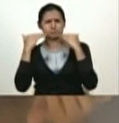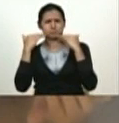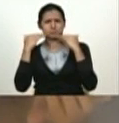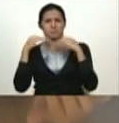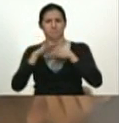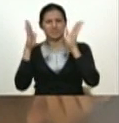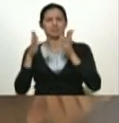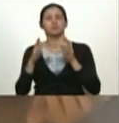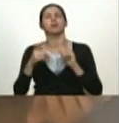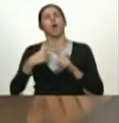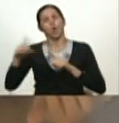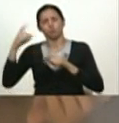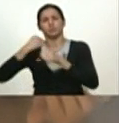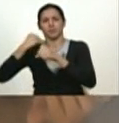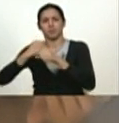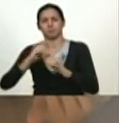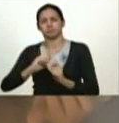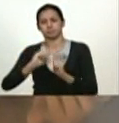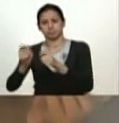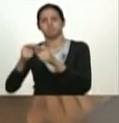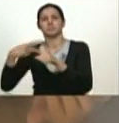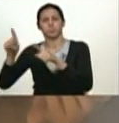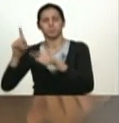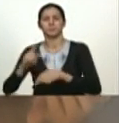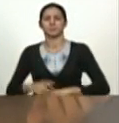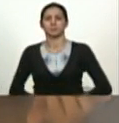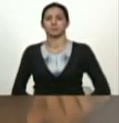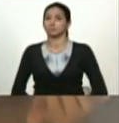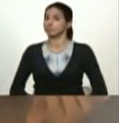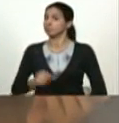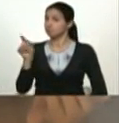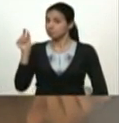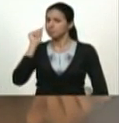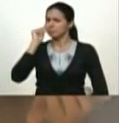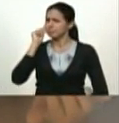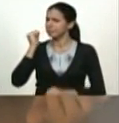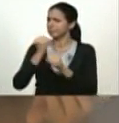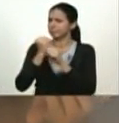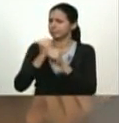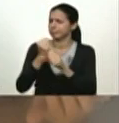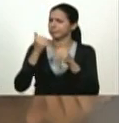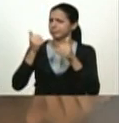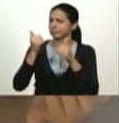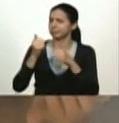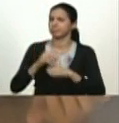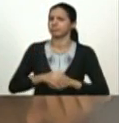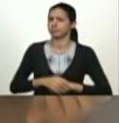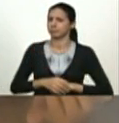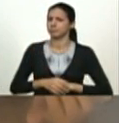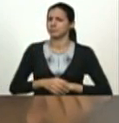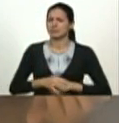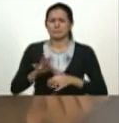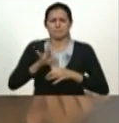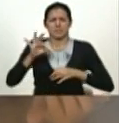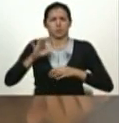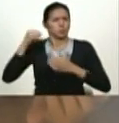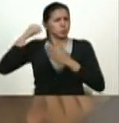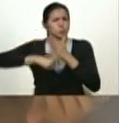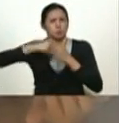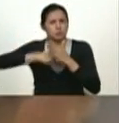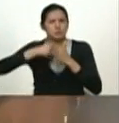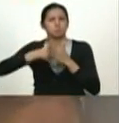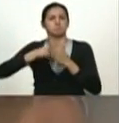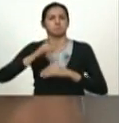de Cire una mujer bueno tremenda en su moral en su espíritu luchadora